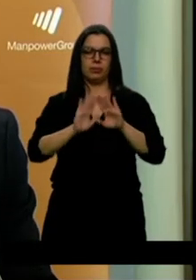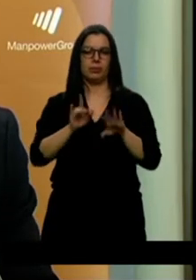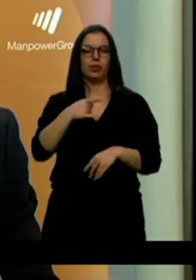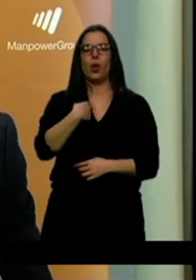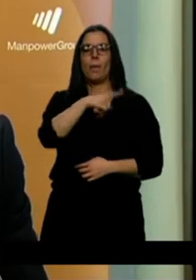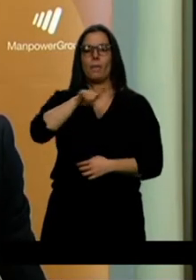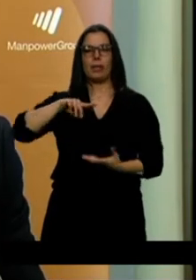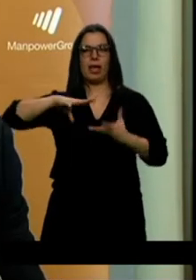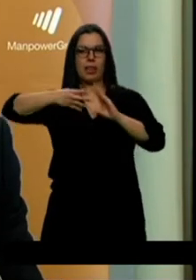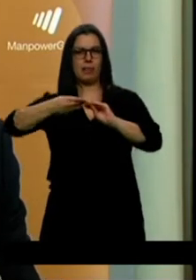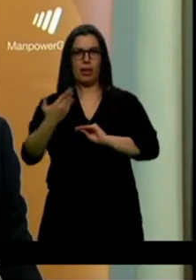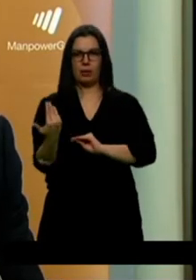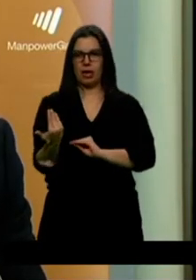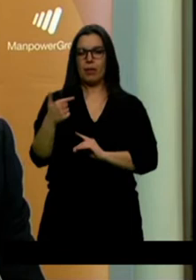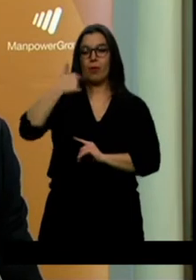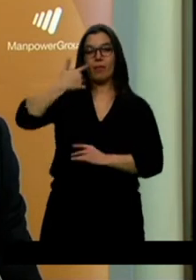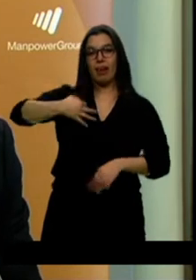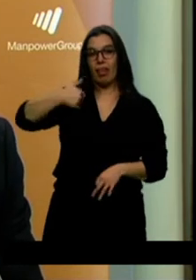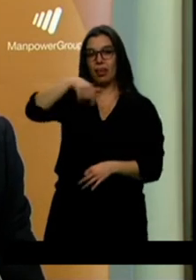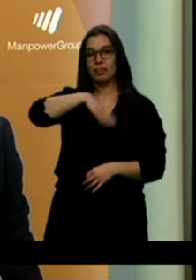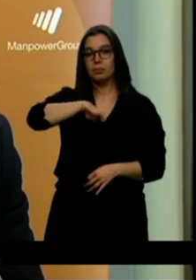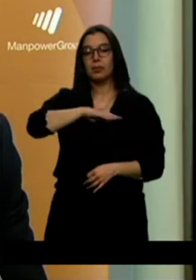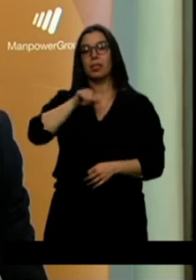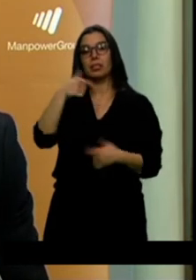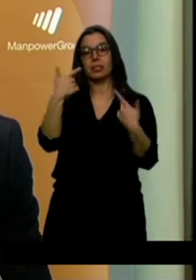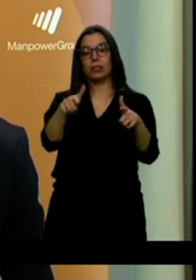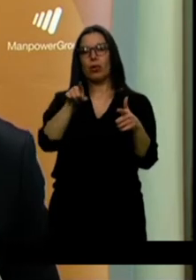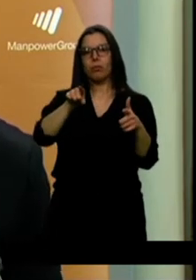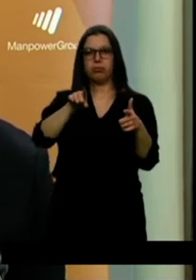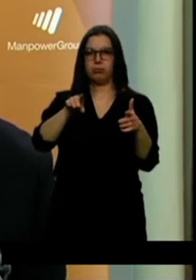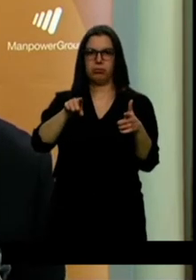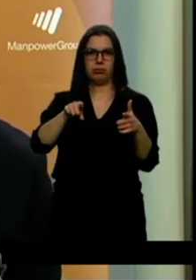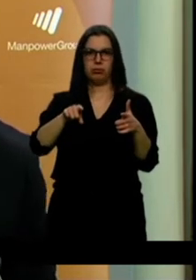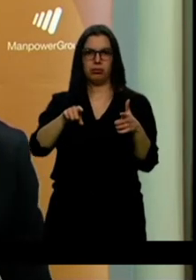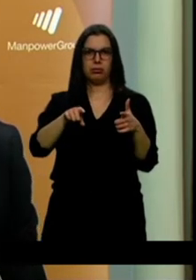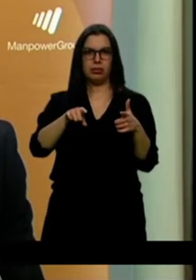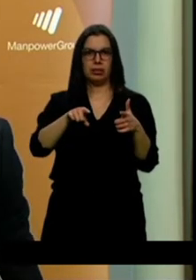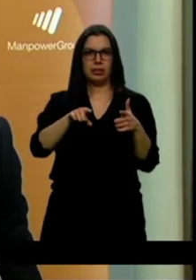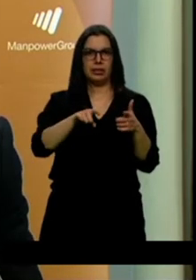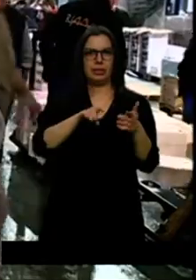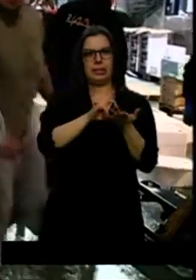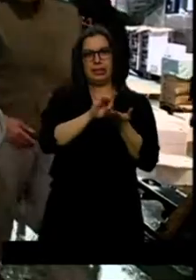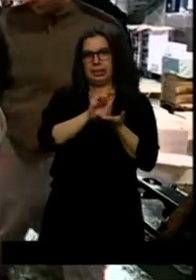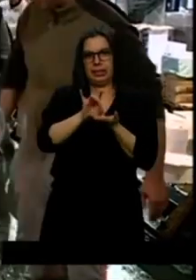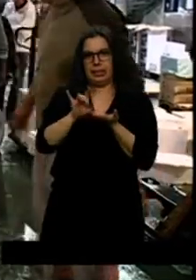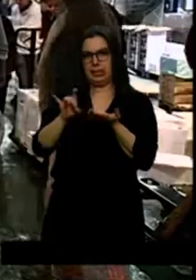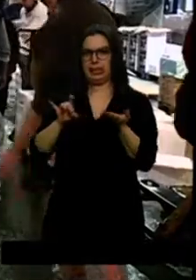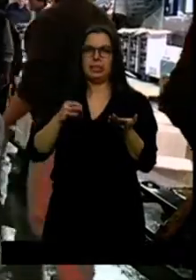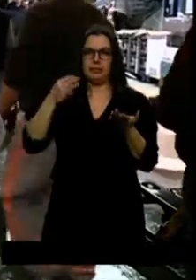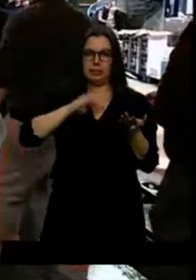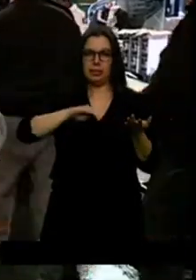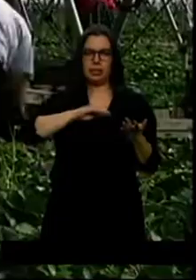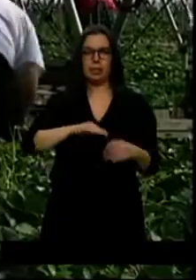realidad es que este país, en estos últimos meses, este sector es de los que está destruyendo empleo neto de manera relevante. Los empresarios